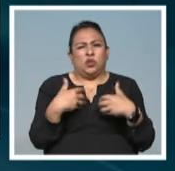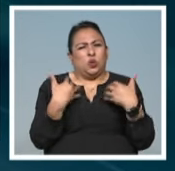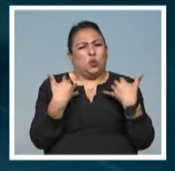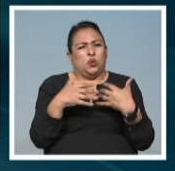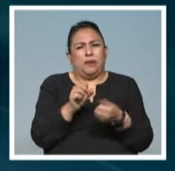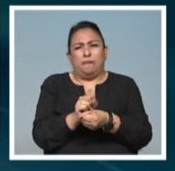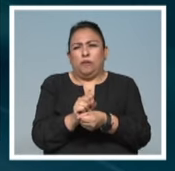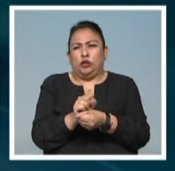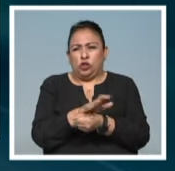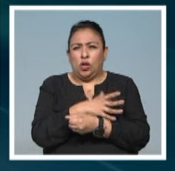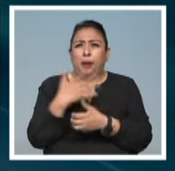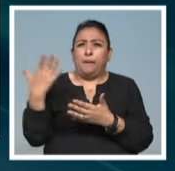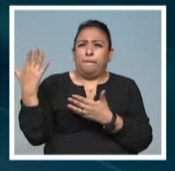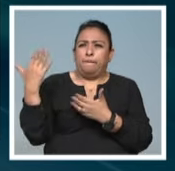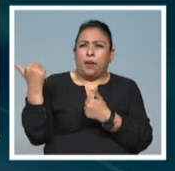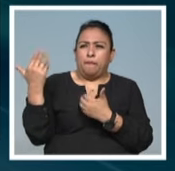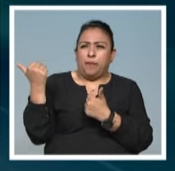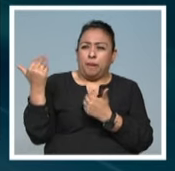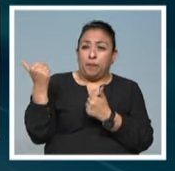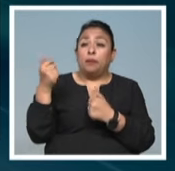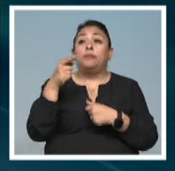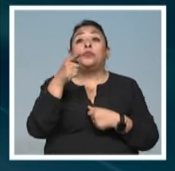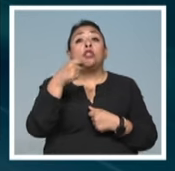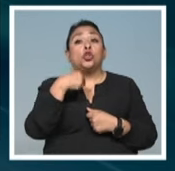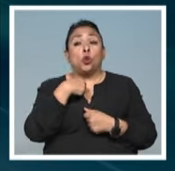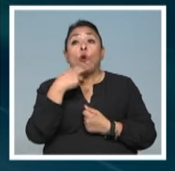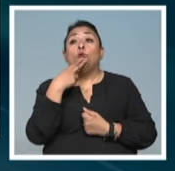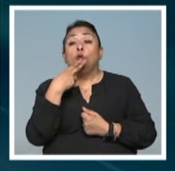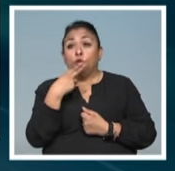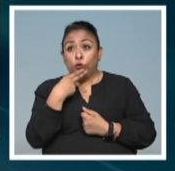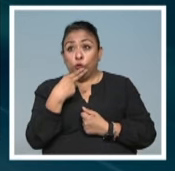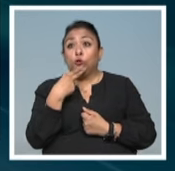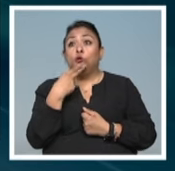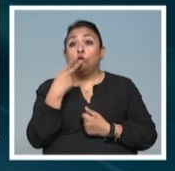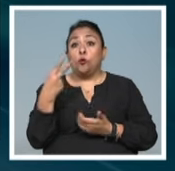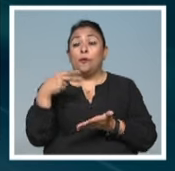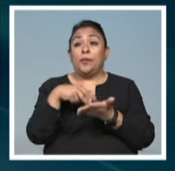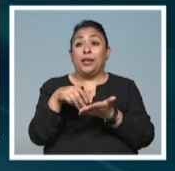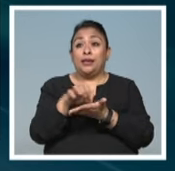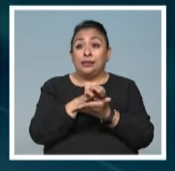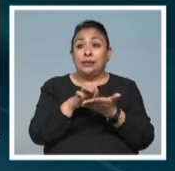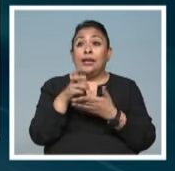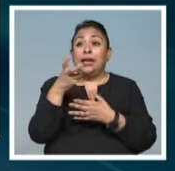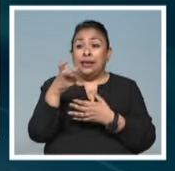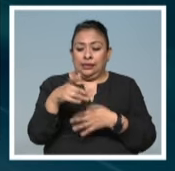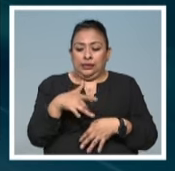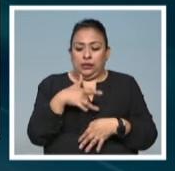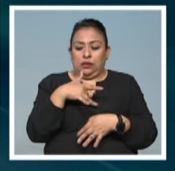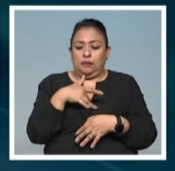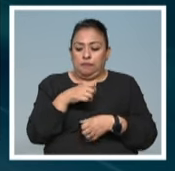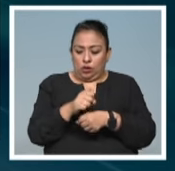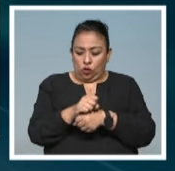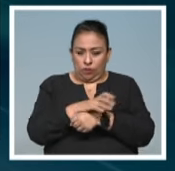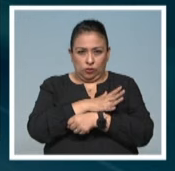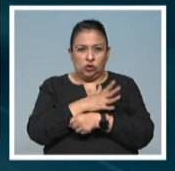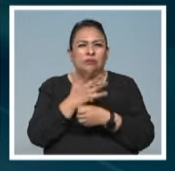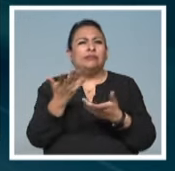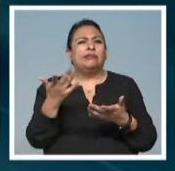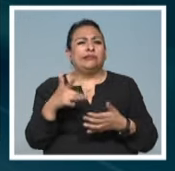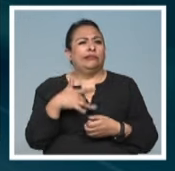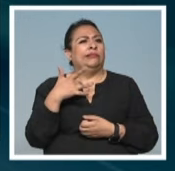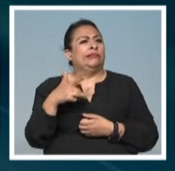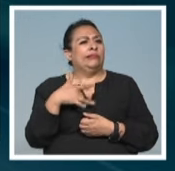emocional. Y yo lo utilizo en escena a partir de ahí, de esa emoción. ¿Qué es lo que nos